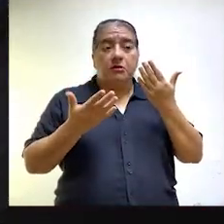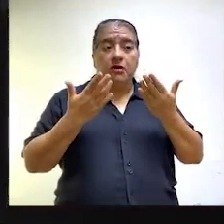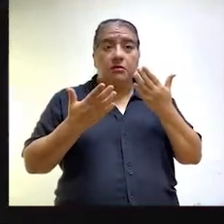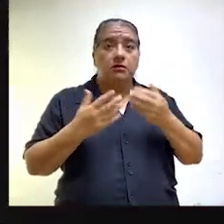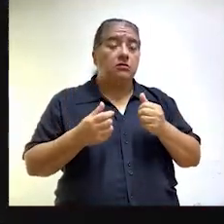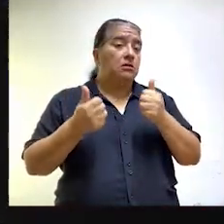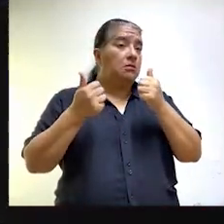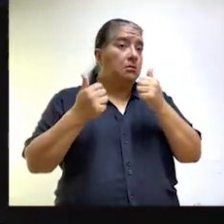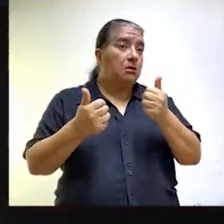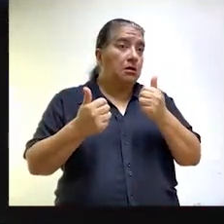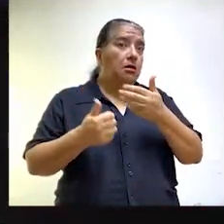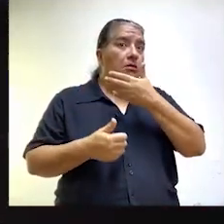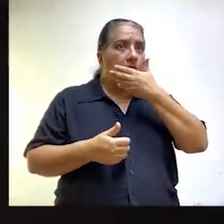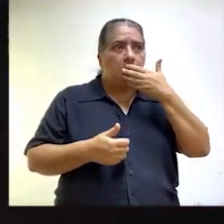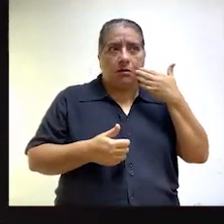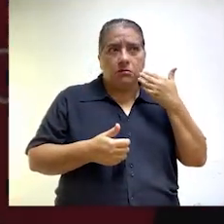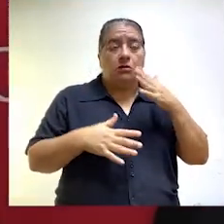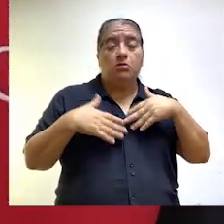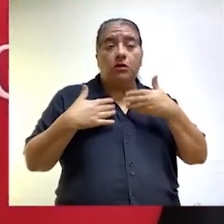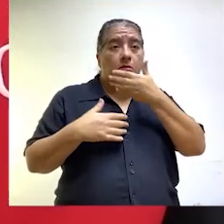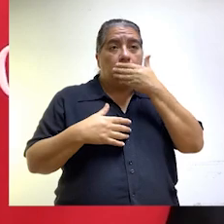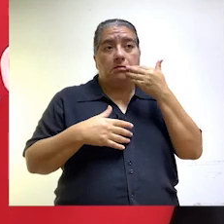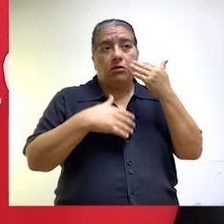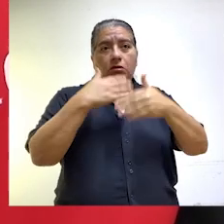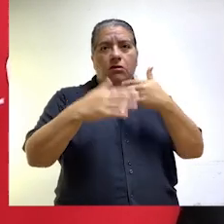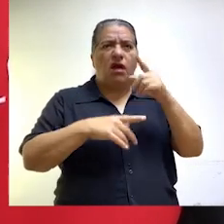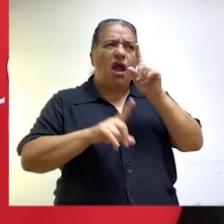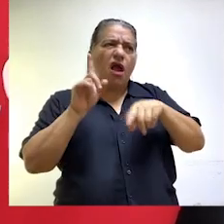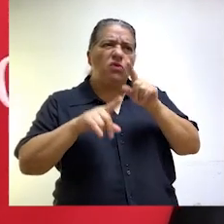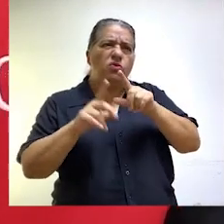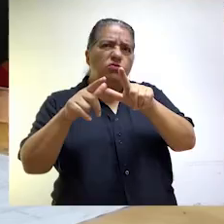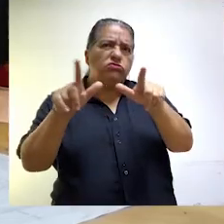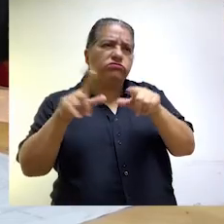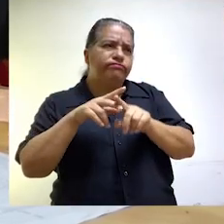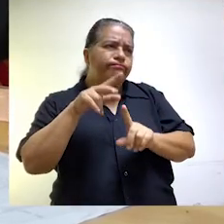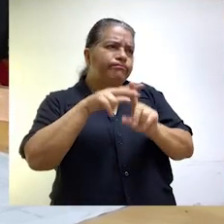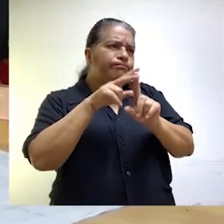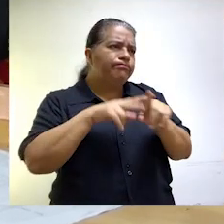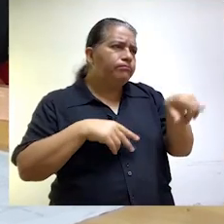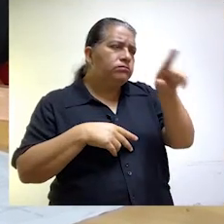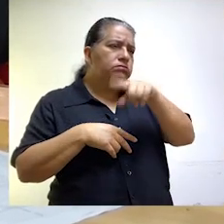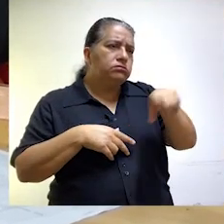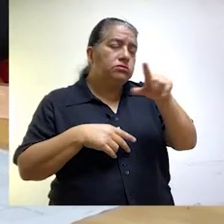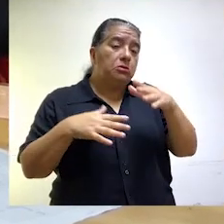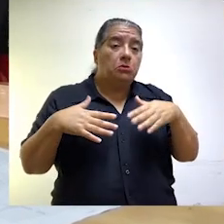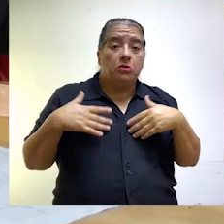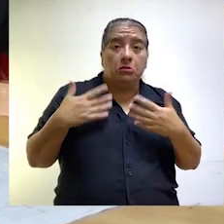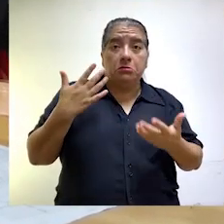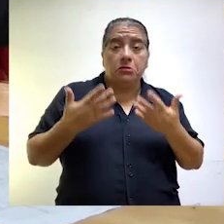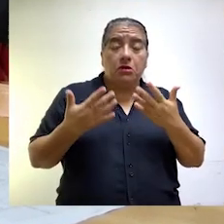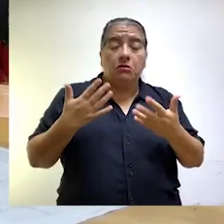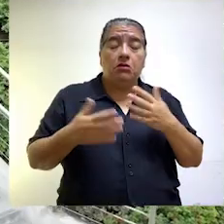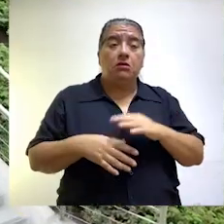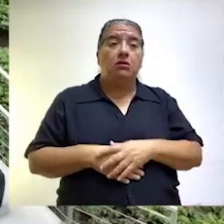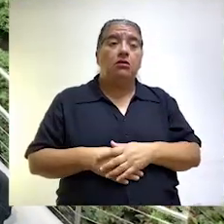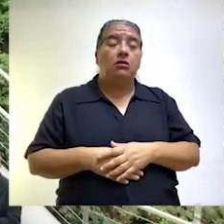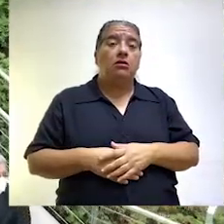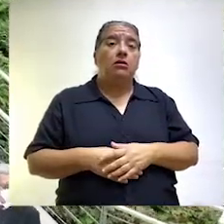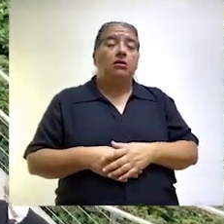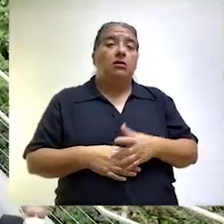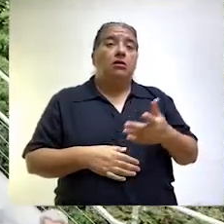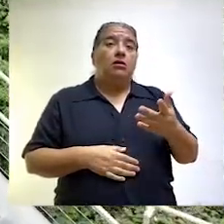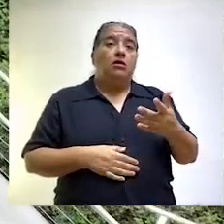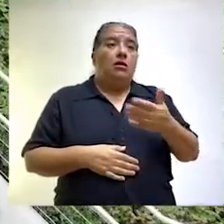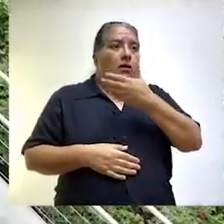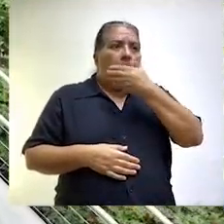siempre puede ser oportuno, siempre puede ser todo mejorable, de identificar algunas situaciones que puedan, de una u otra manera,